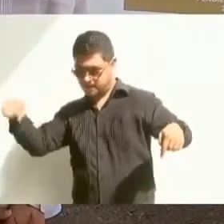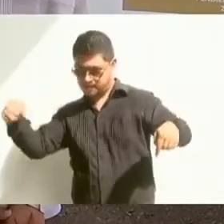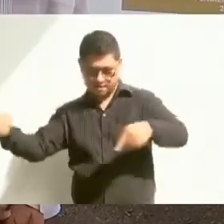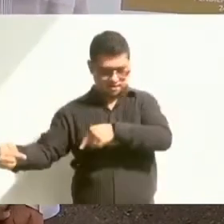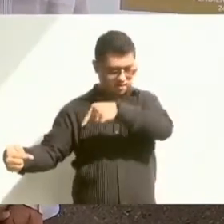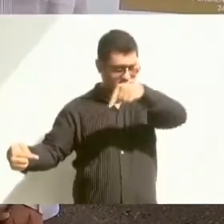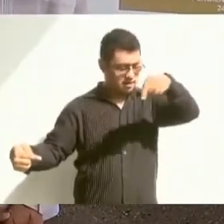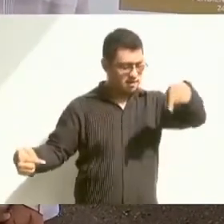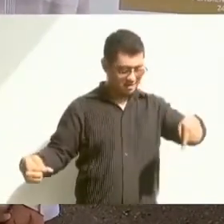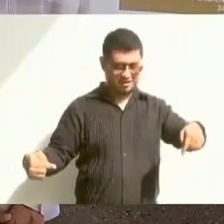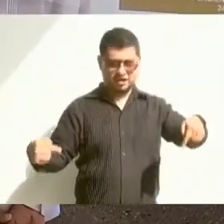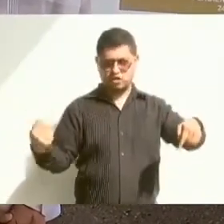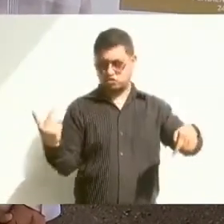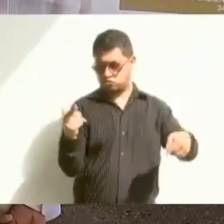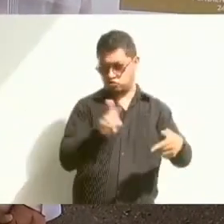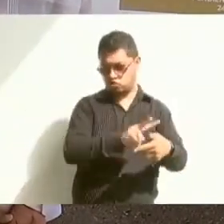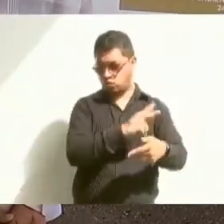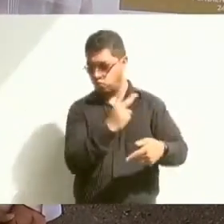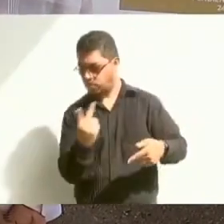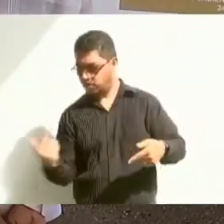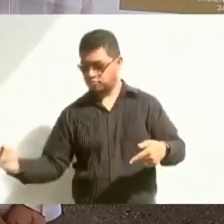vía, electrificado ya.